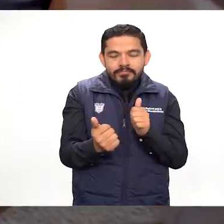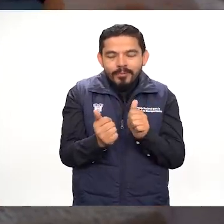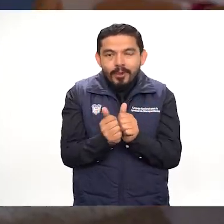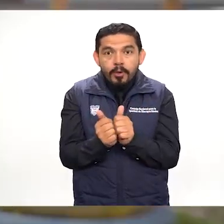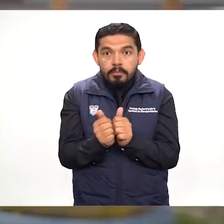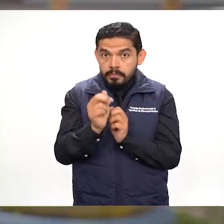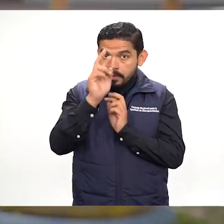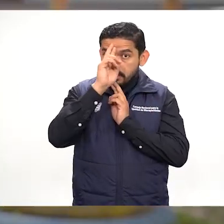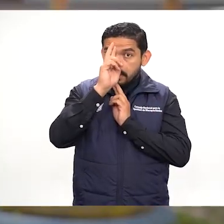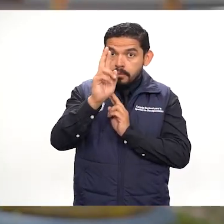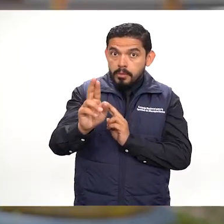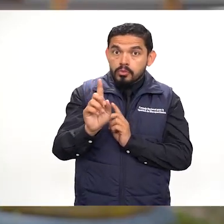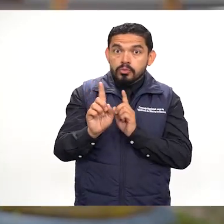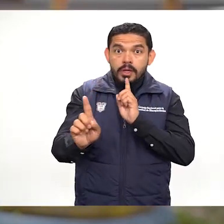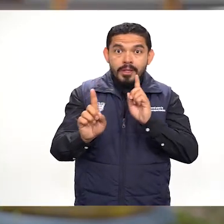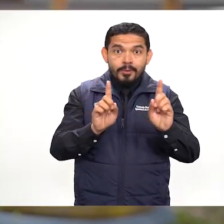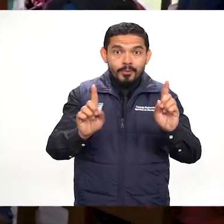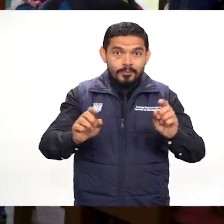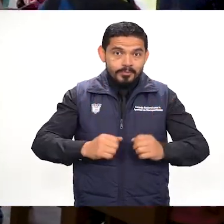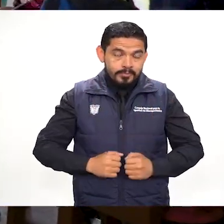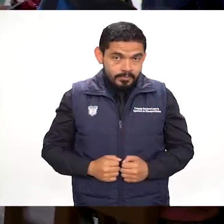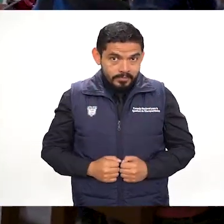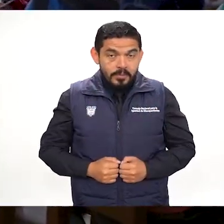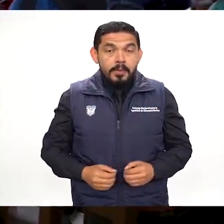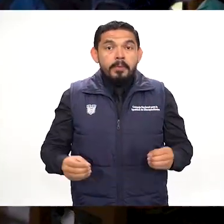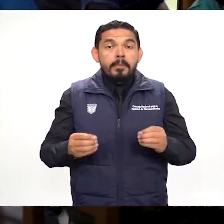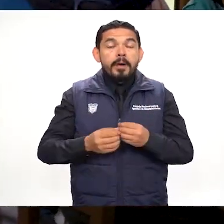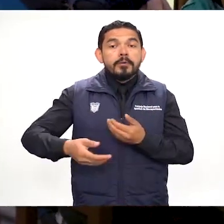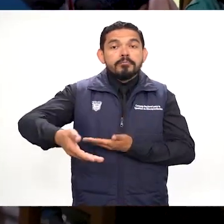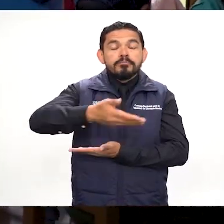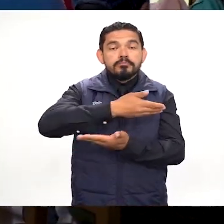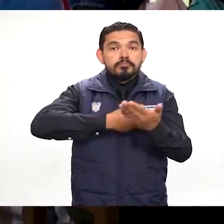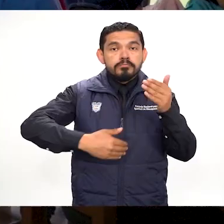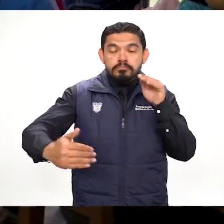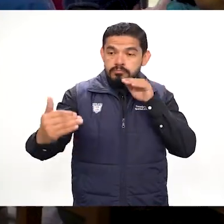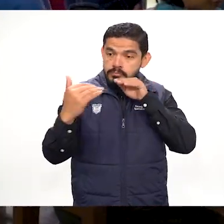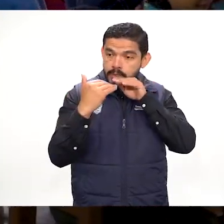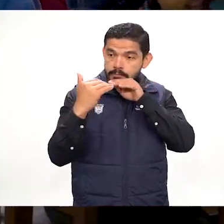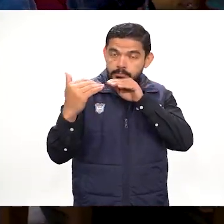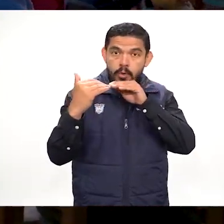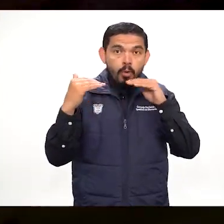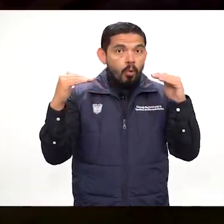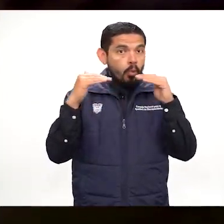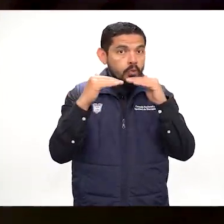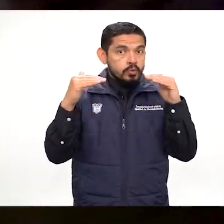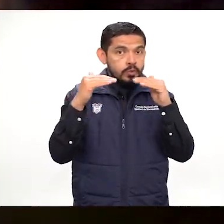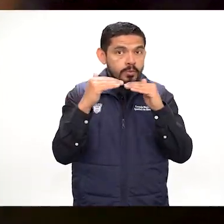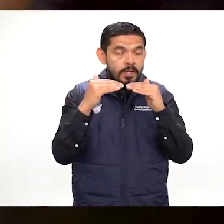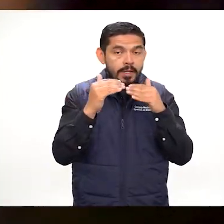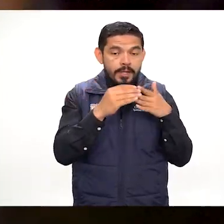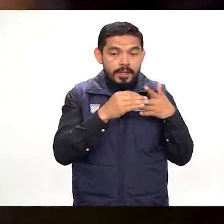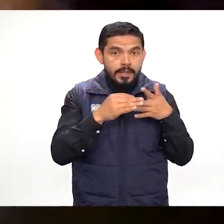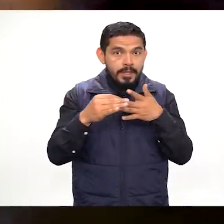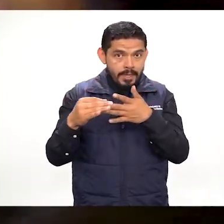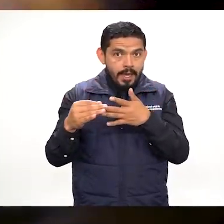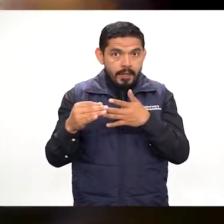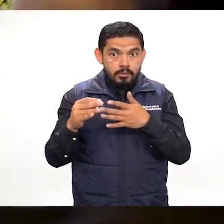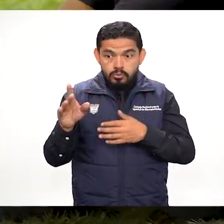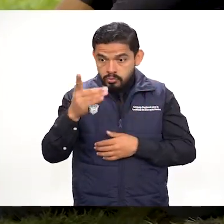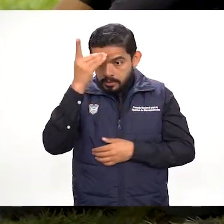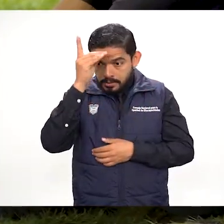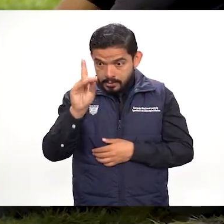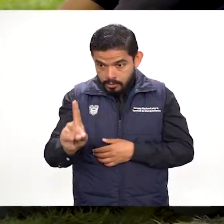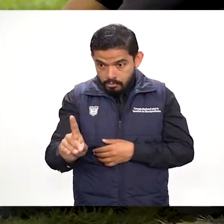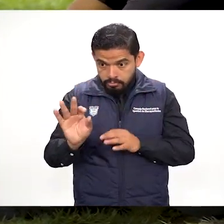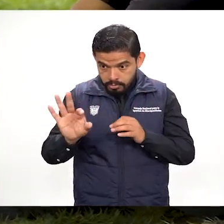parte de respeto a la individualidad. Convivir de forma horizontal para poderles guiar en esas elecciones